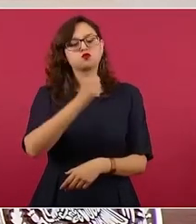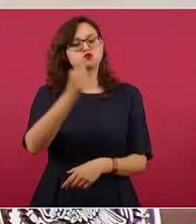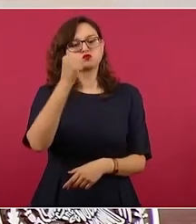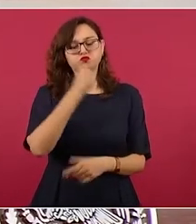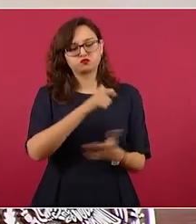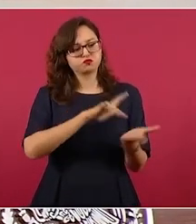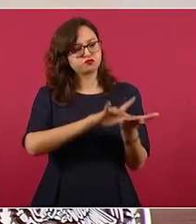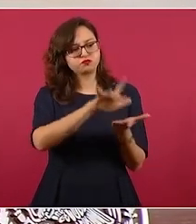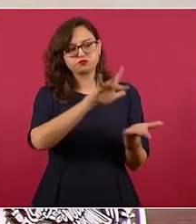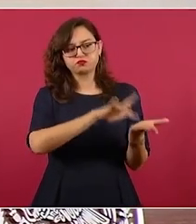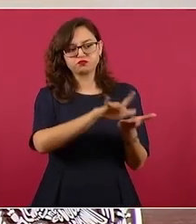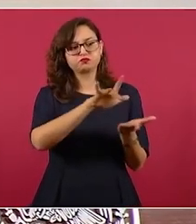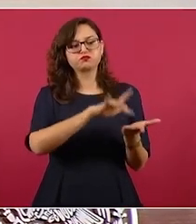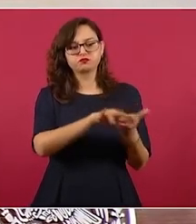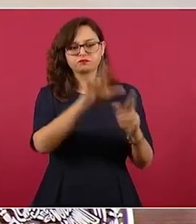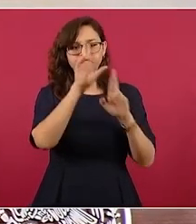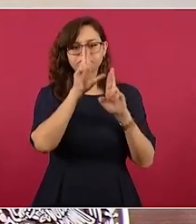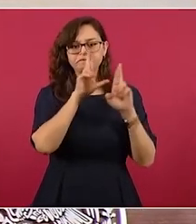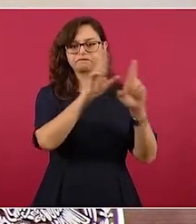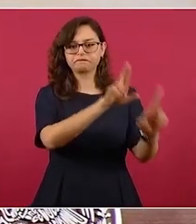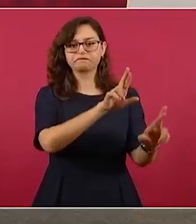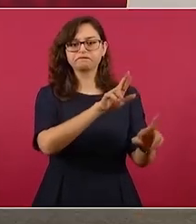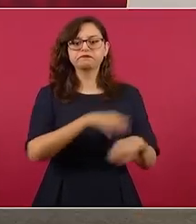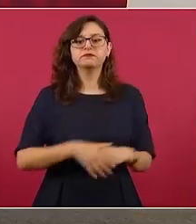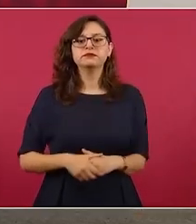nuestro apoyo y con nuestro respeto